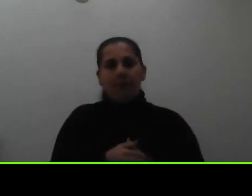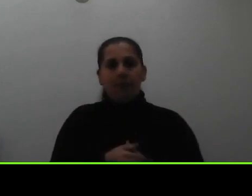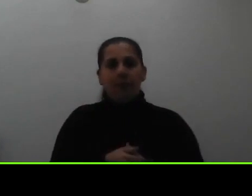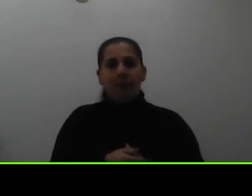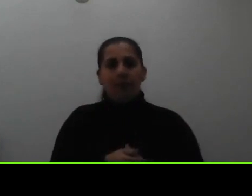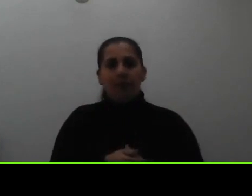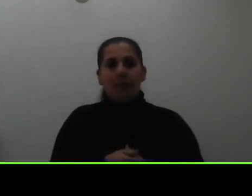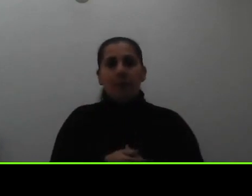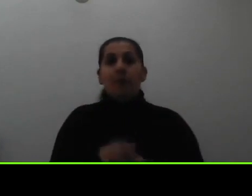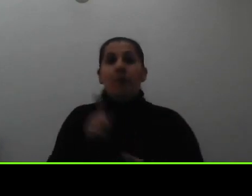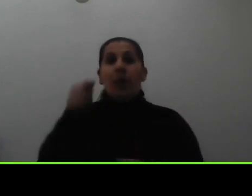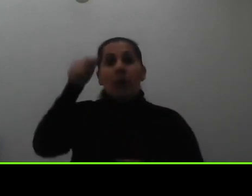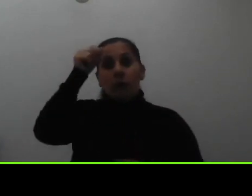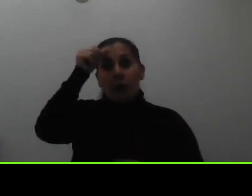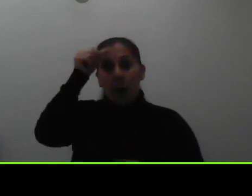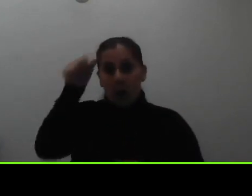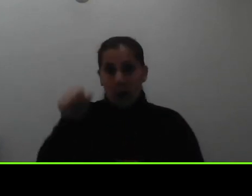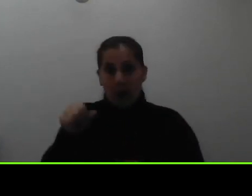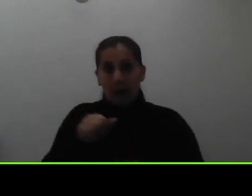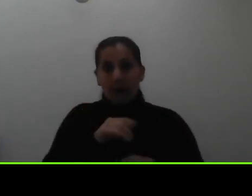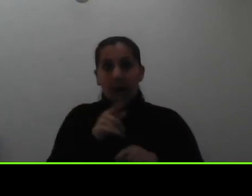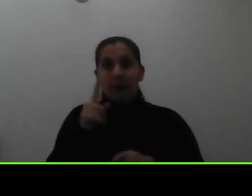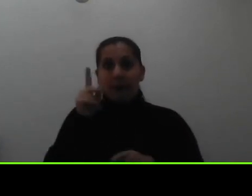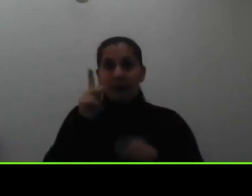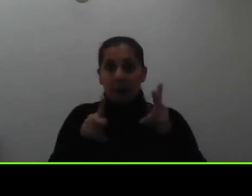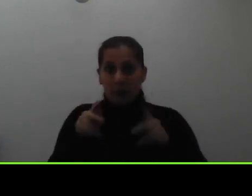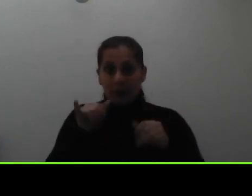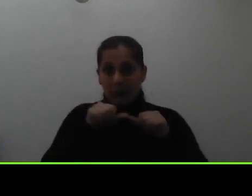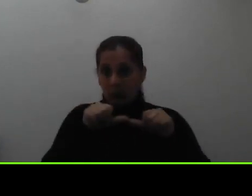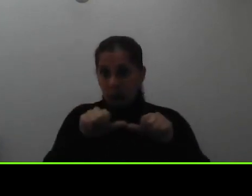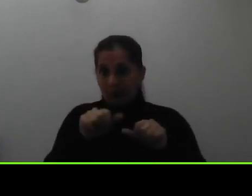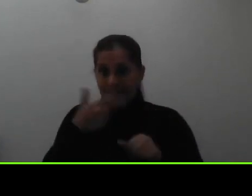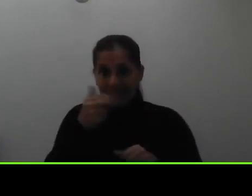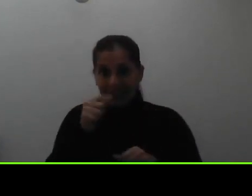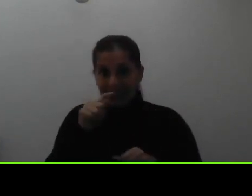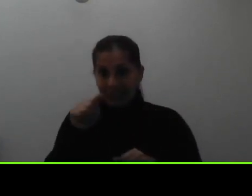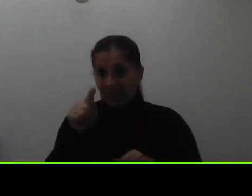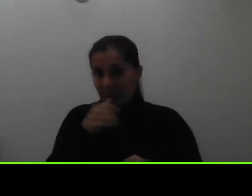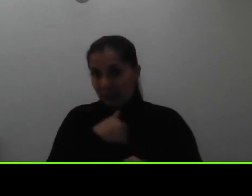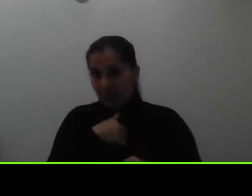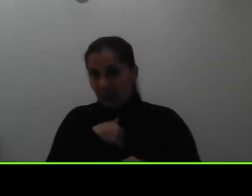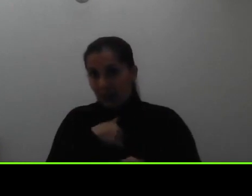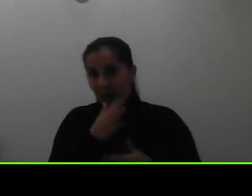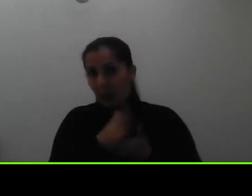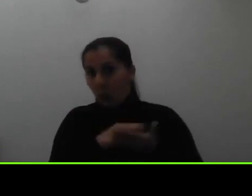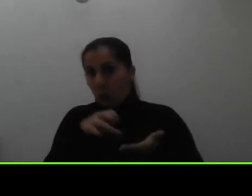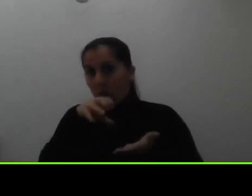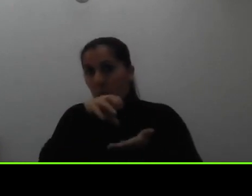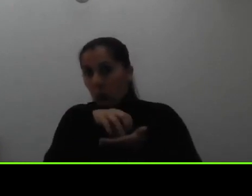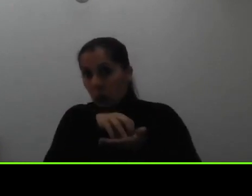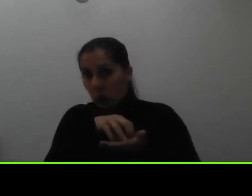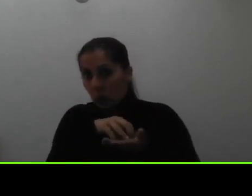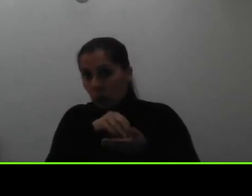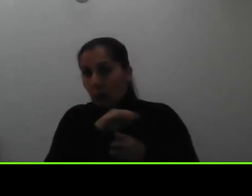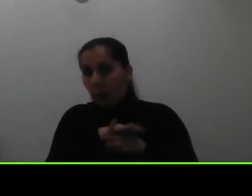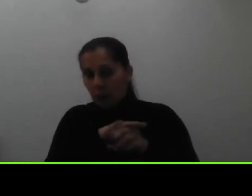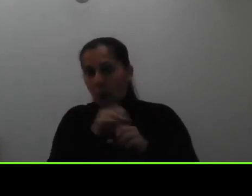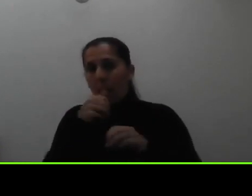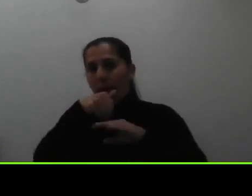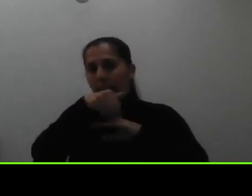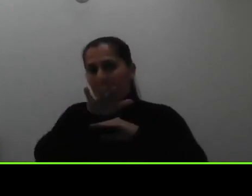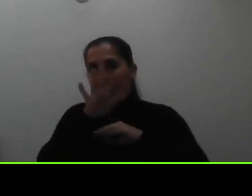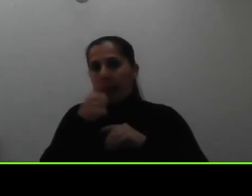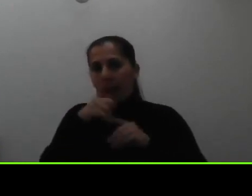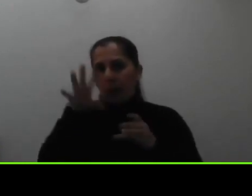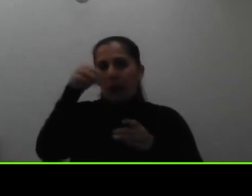más que sí recordarles entonces a quienes todavía están en el chat si tienen alguna consulta adicional que por favor nos la envíen para